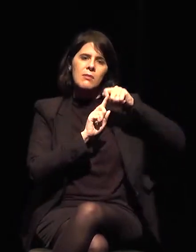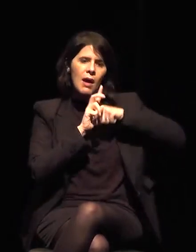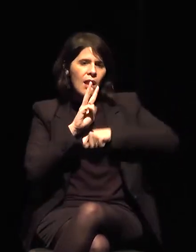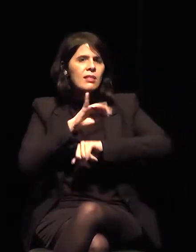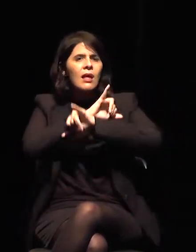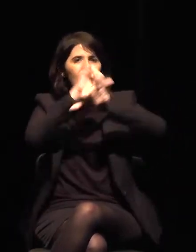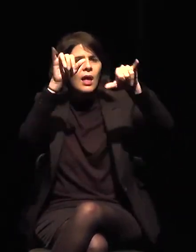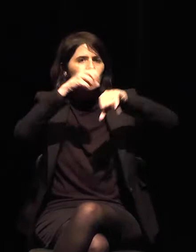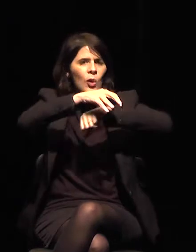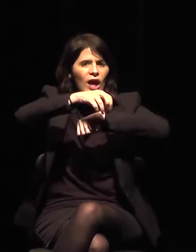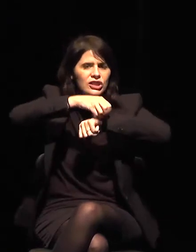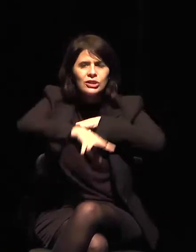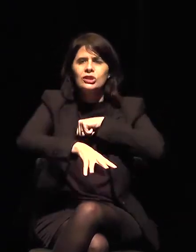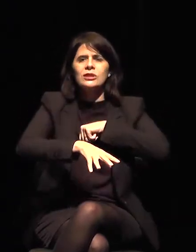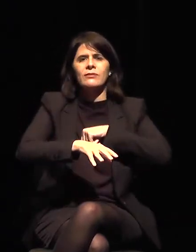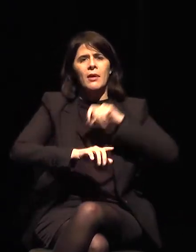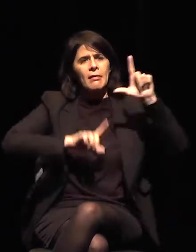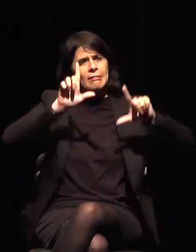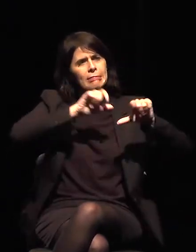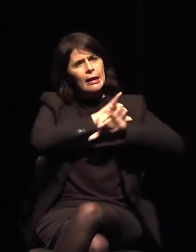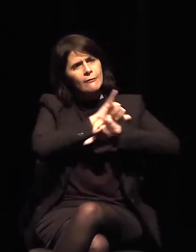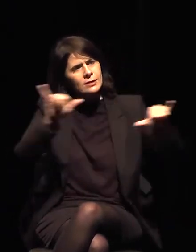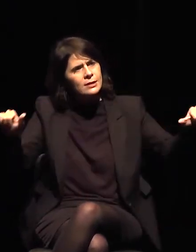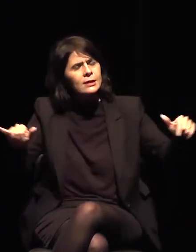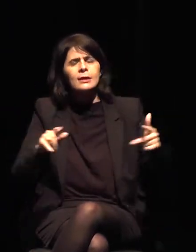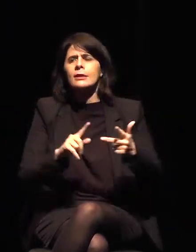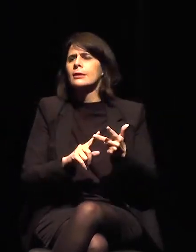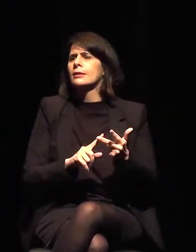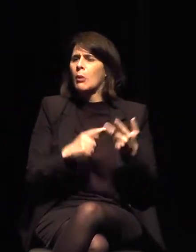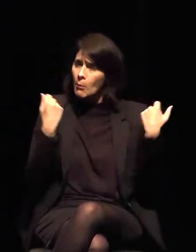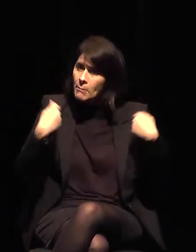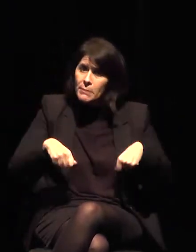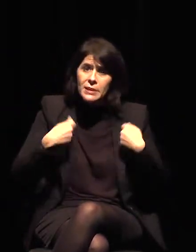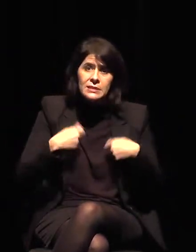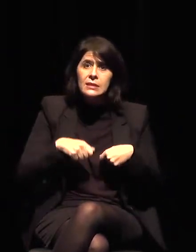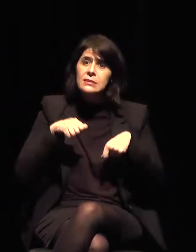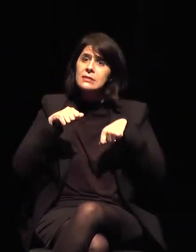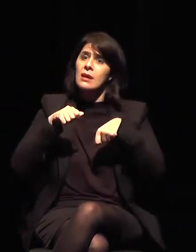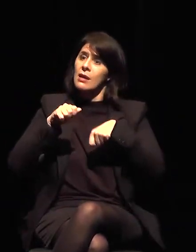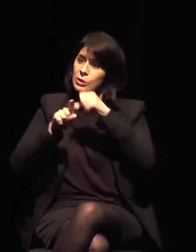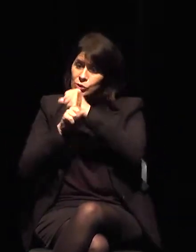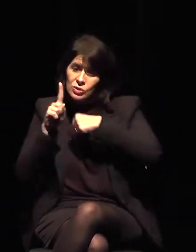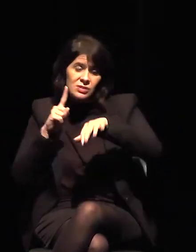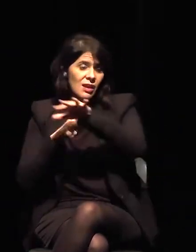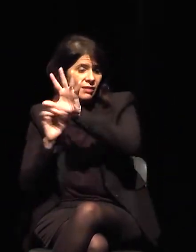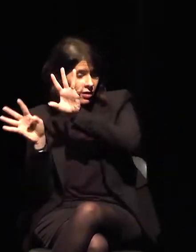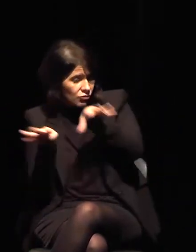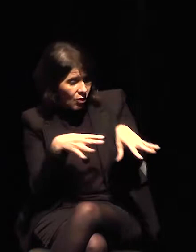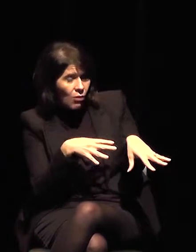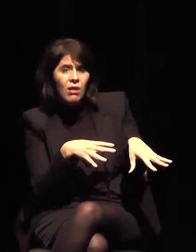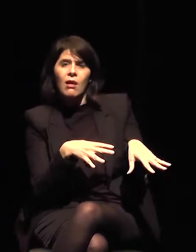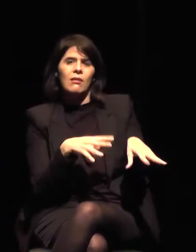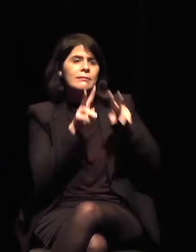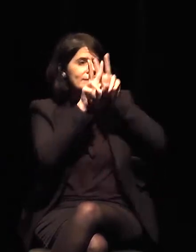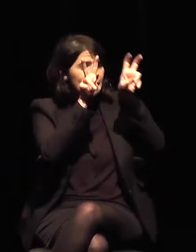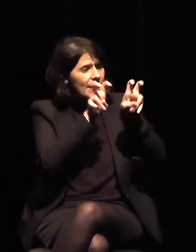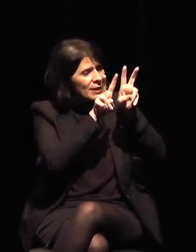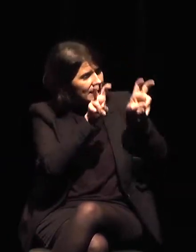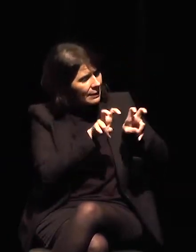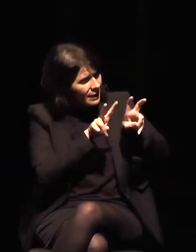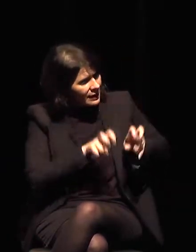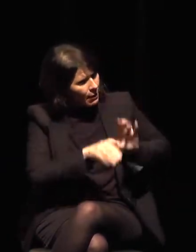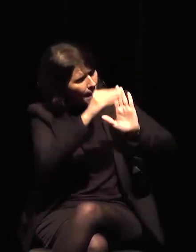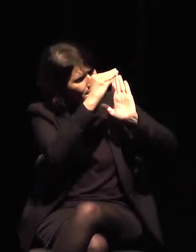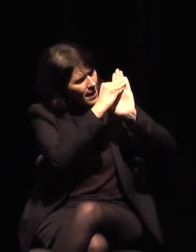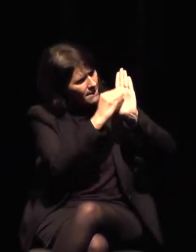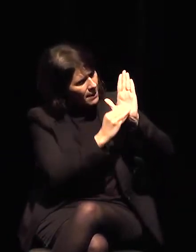en los medios de masa, porque la verdad es que necesitamos una agenda positiva con resultados igualmente positivos. Tenemos